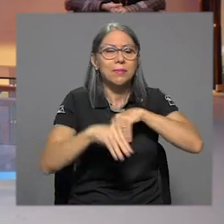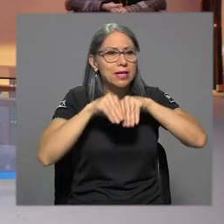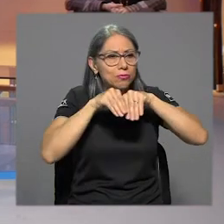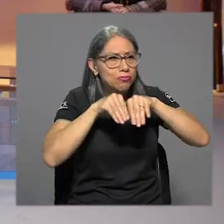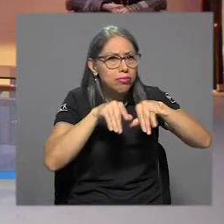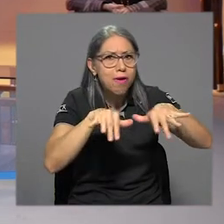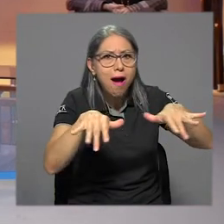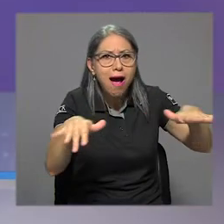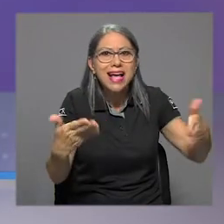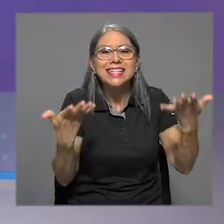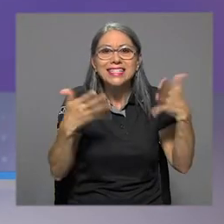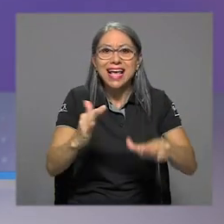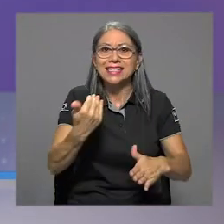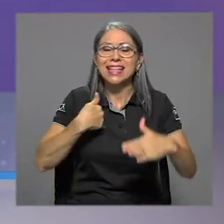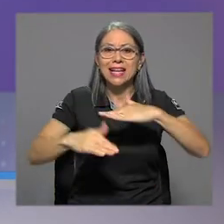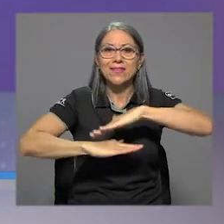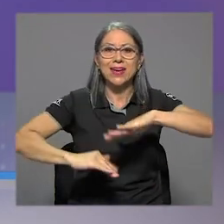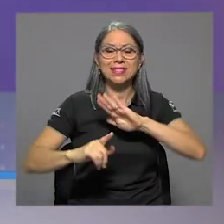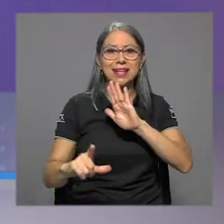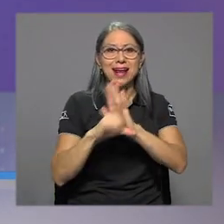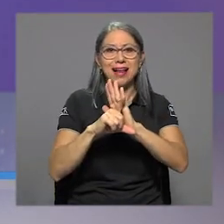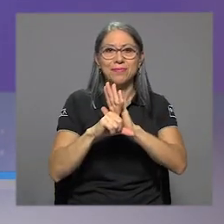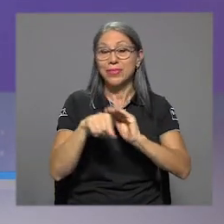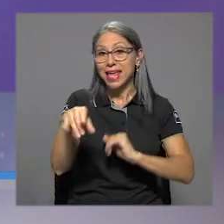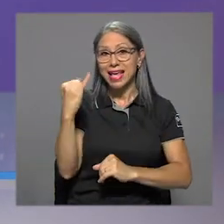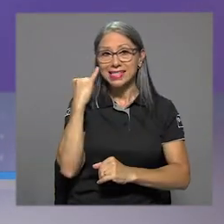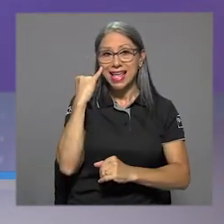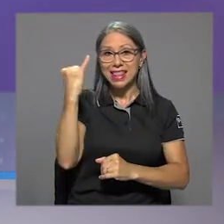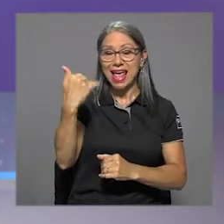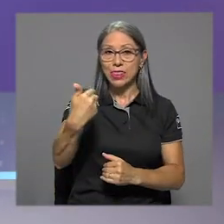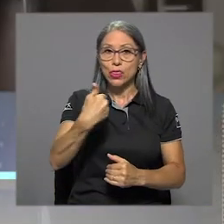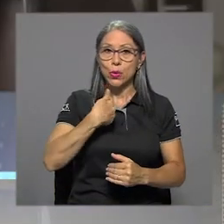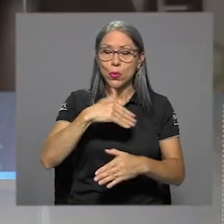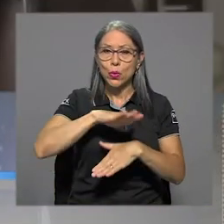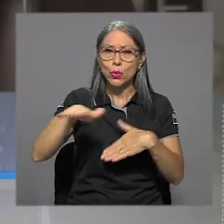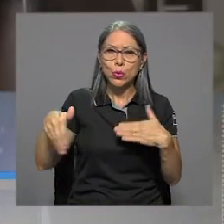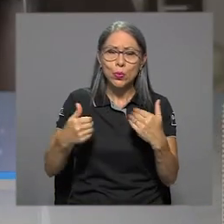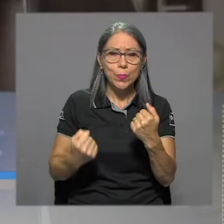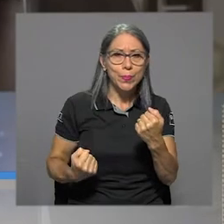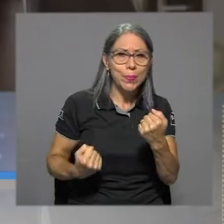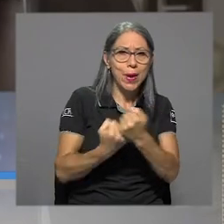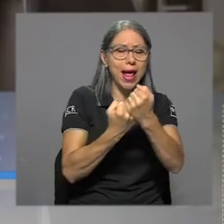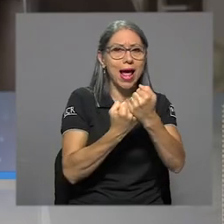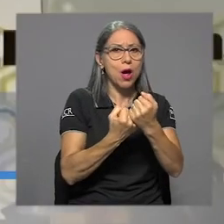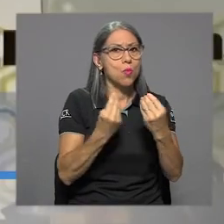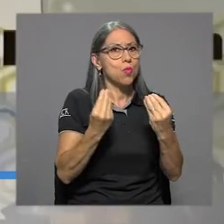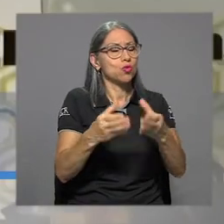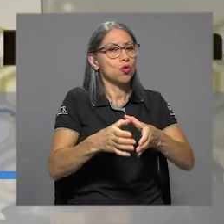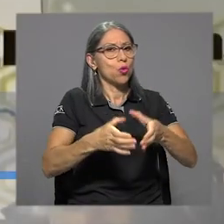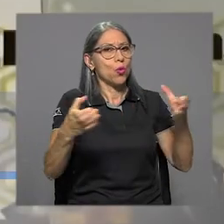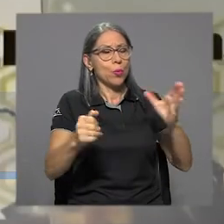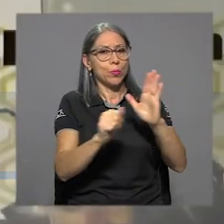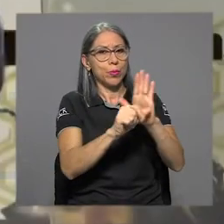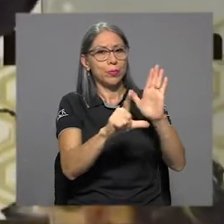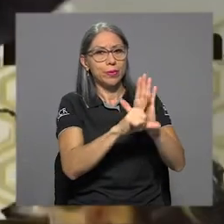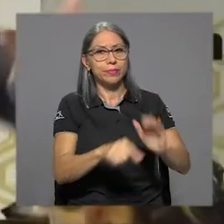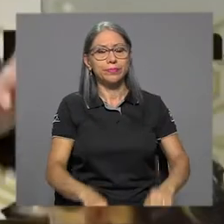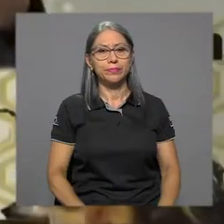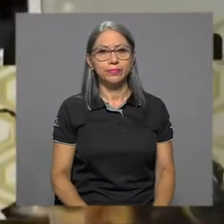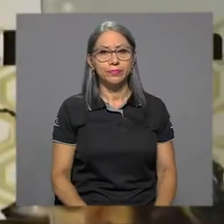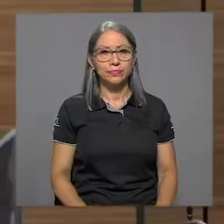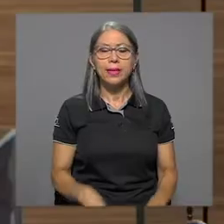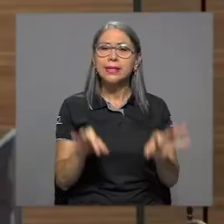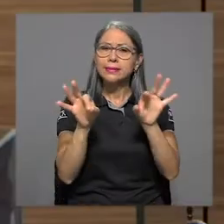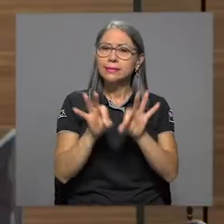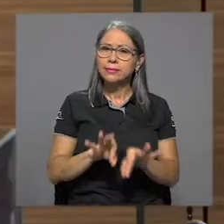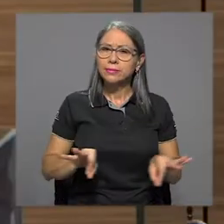porque ya se cuenta con un marco jurídico para hacerlo. Esta iniciativa contó con un gran respaldo del Plenario Legislativo.